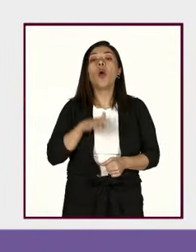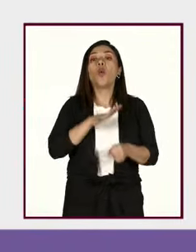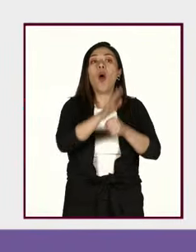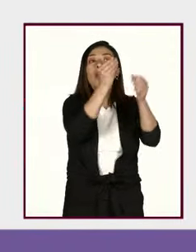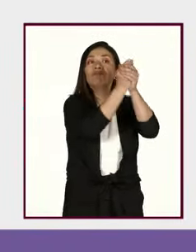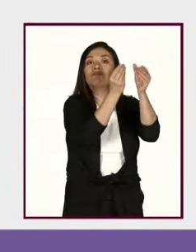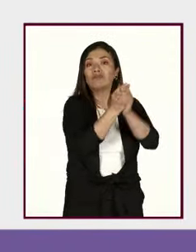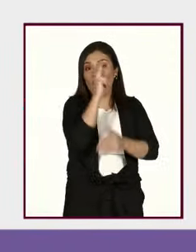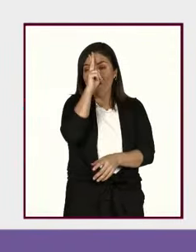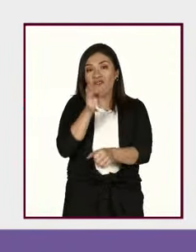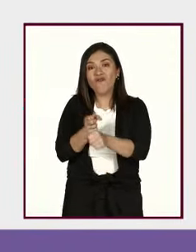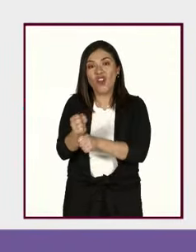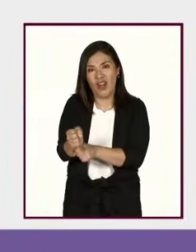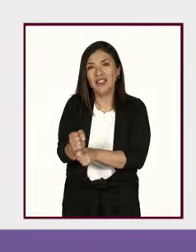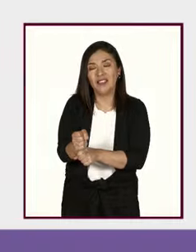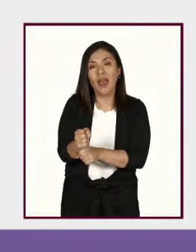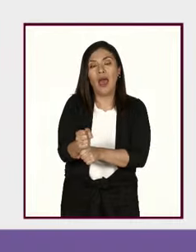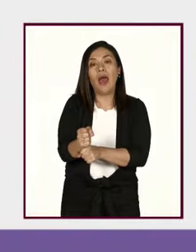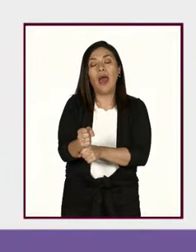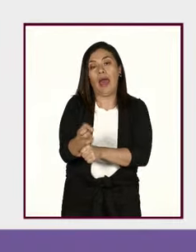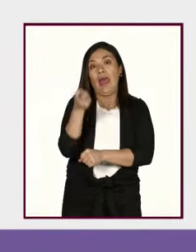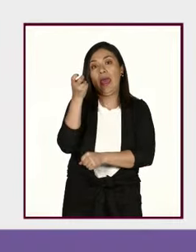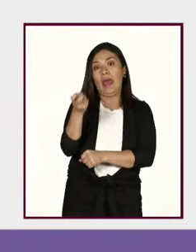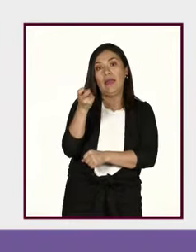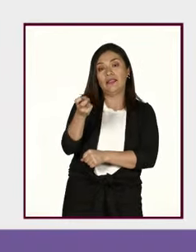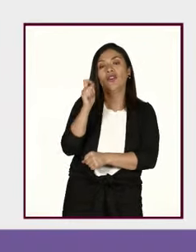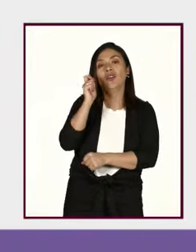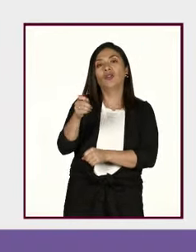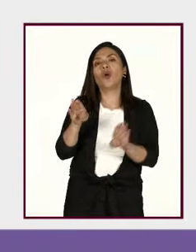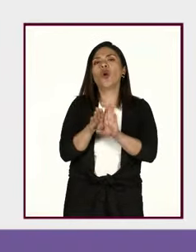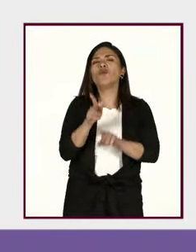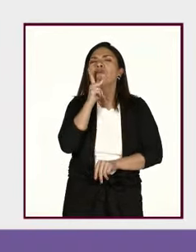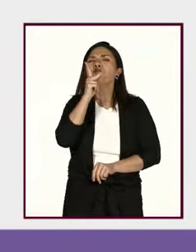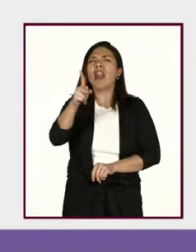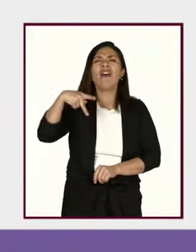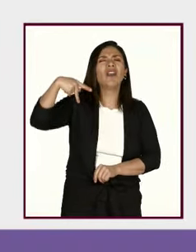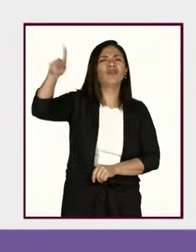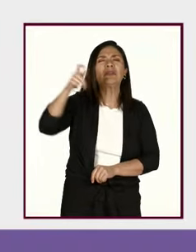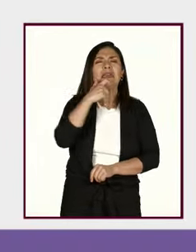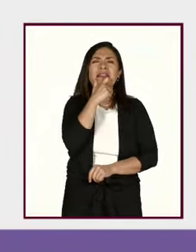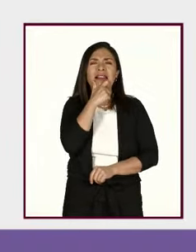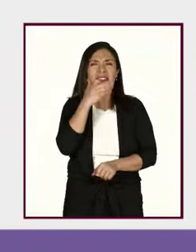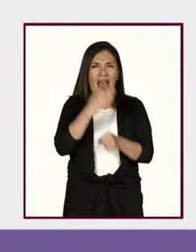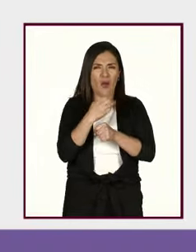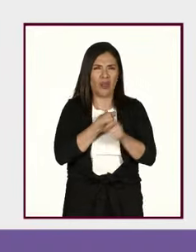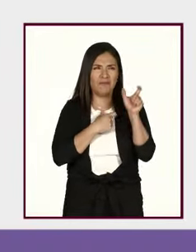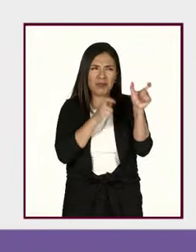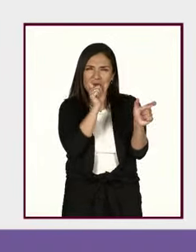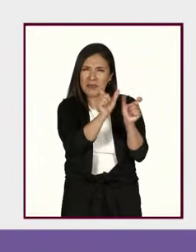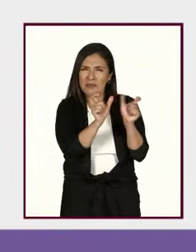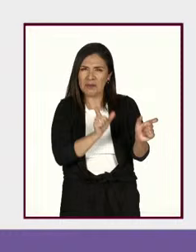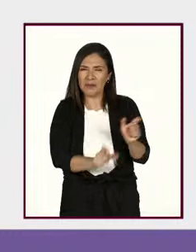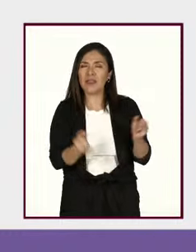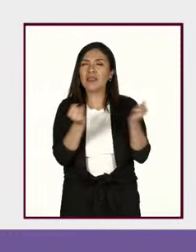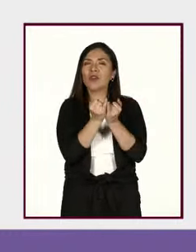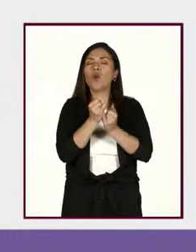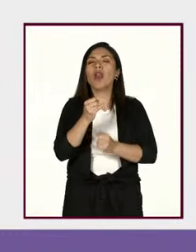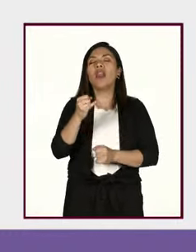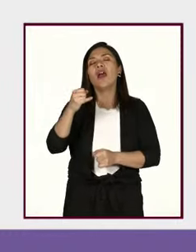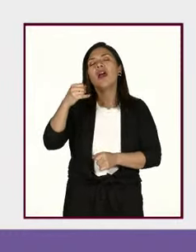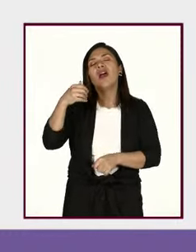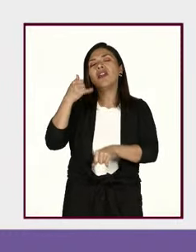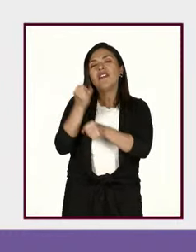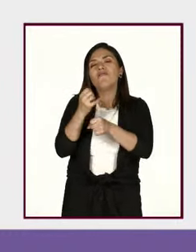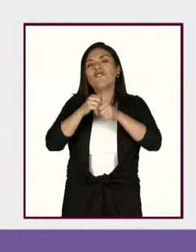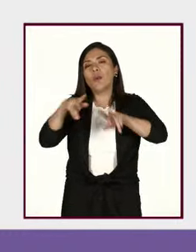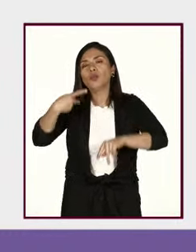violencia que son los ahora sí que anglicismos que hemos también presentado en este momento así como los datos de Inegi y Mosiva.